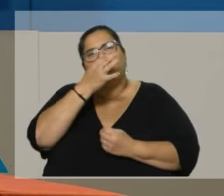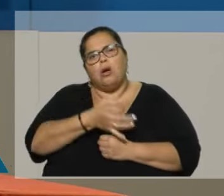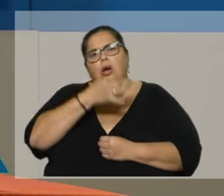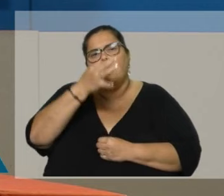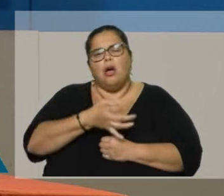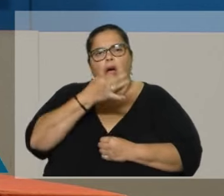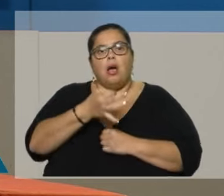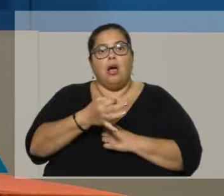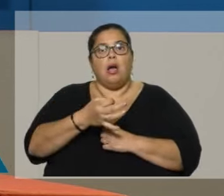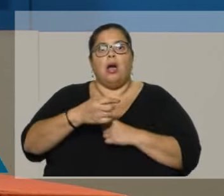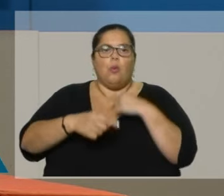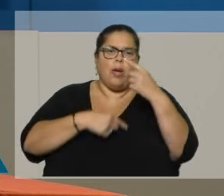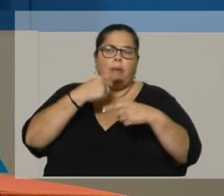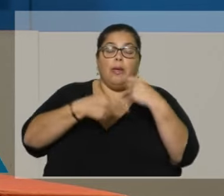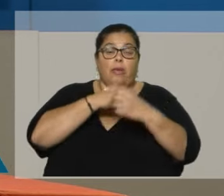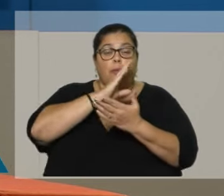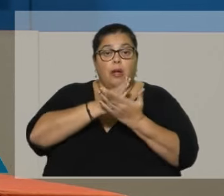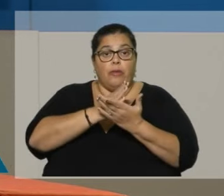que luego no se cumplieron